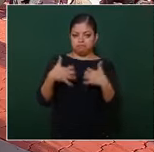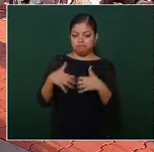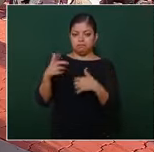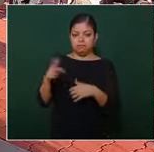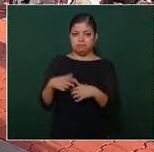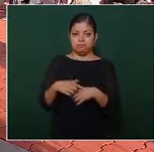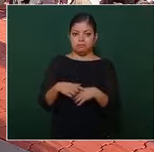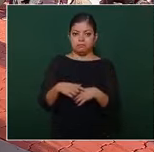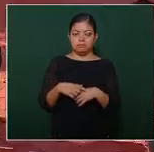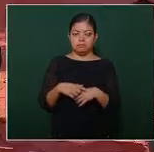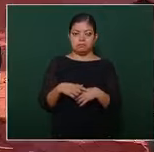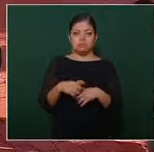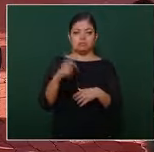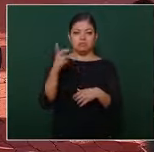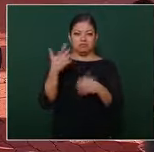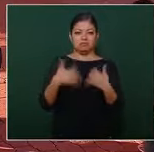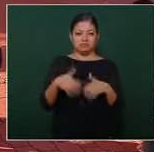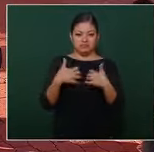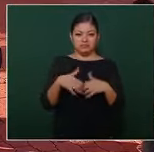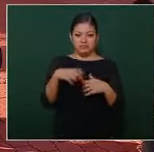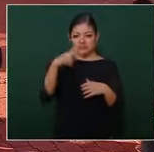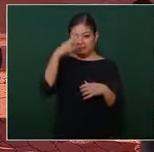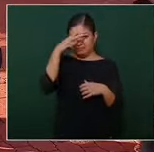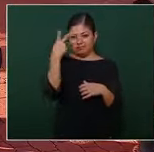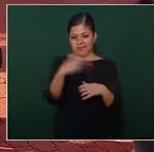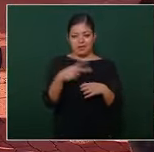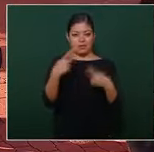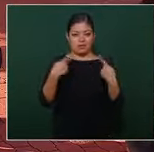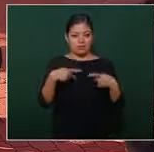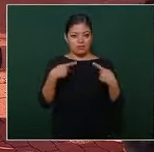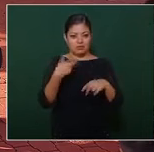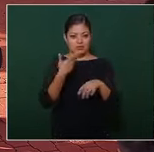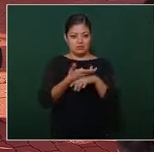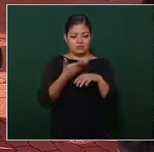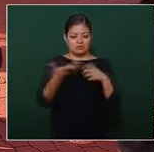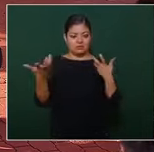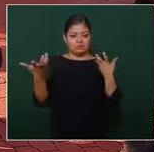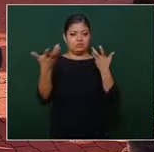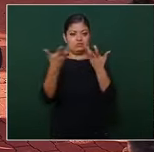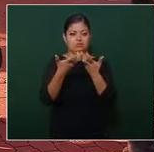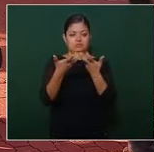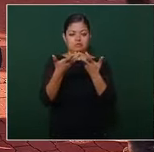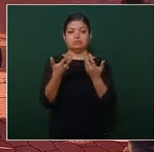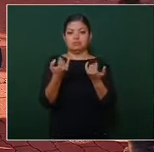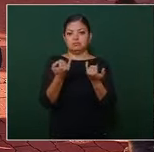o con empresarios de Estados Unidos y de México y termino Slim